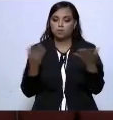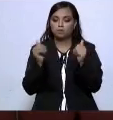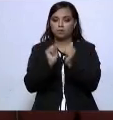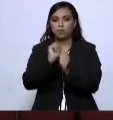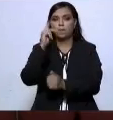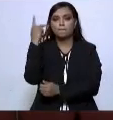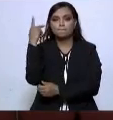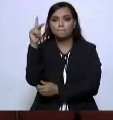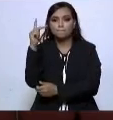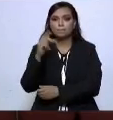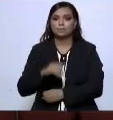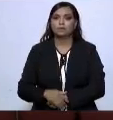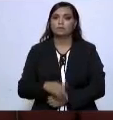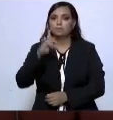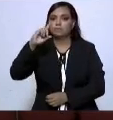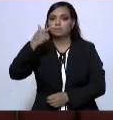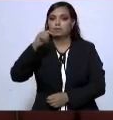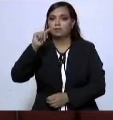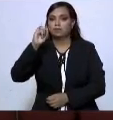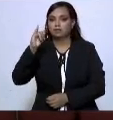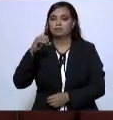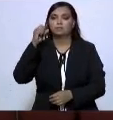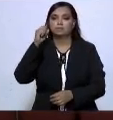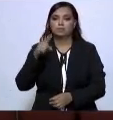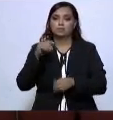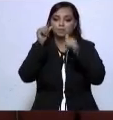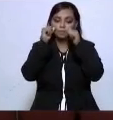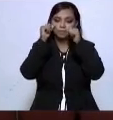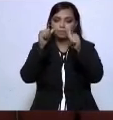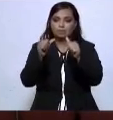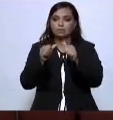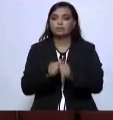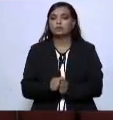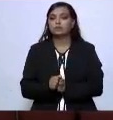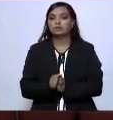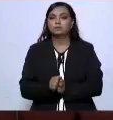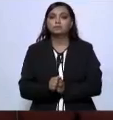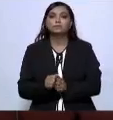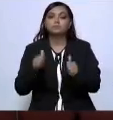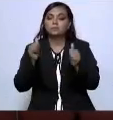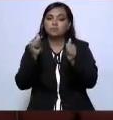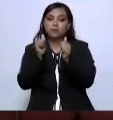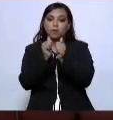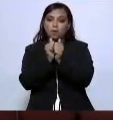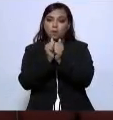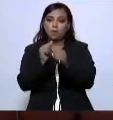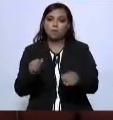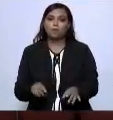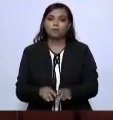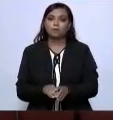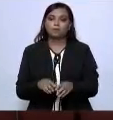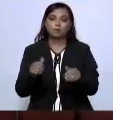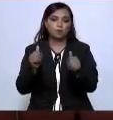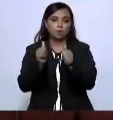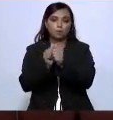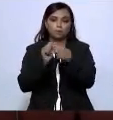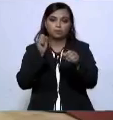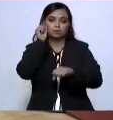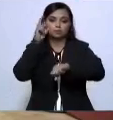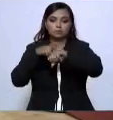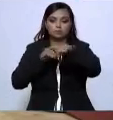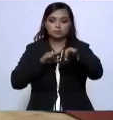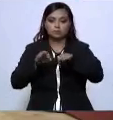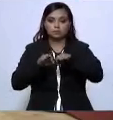preparatorias de la DEGETI. También atender de manera especial, en coordinación con la Secretaría del Trabajo,